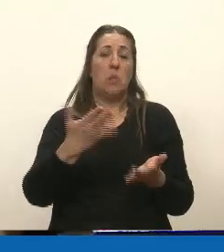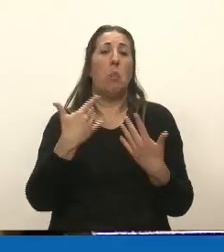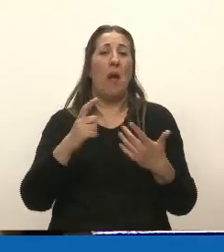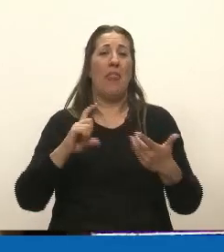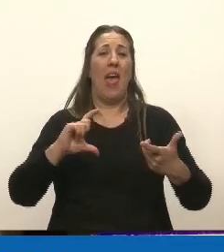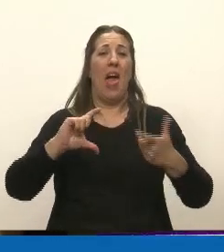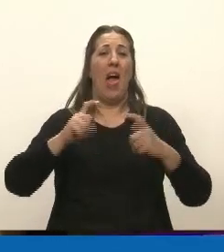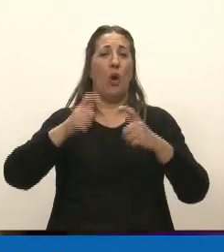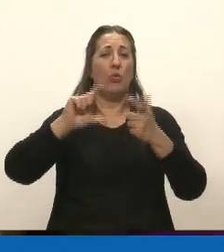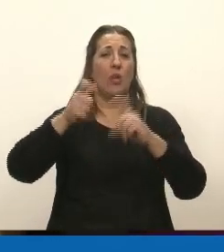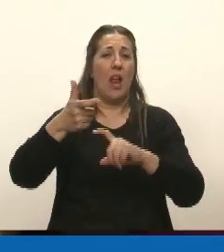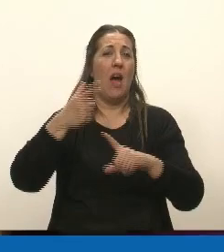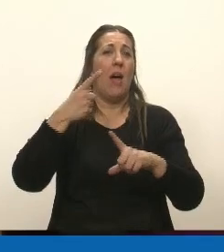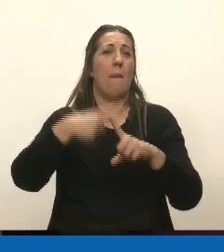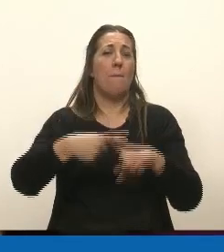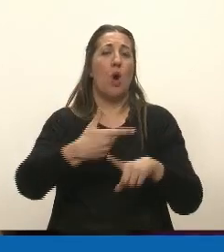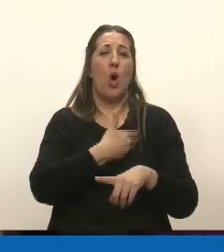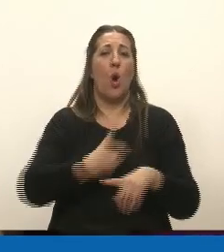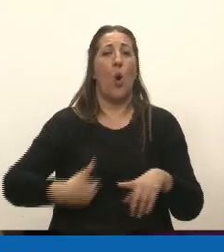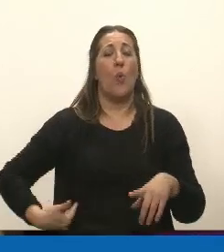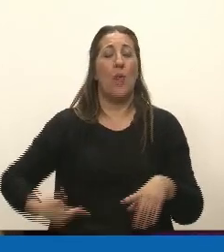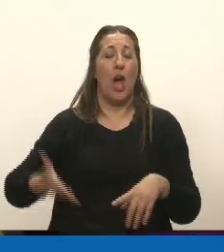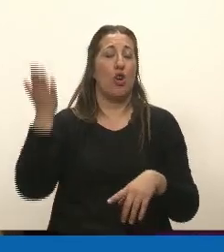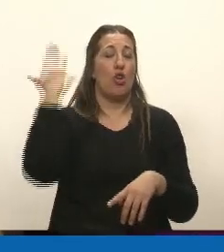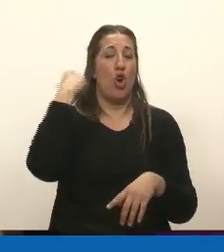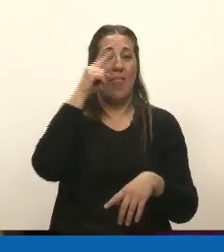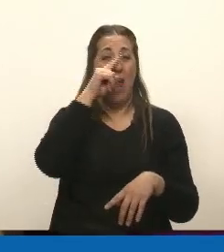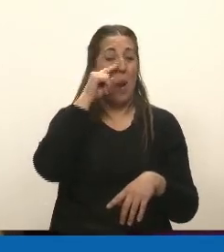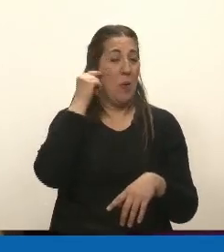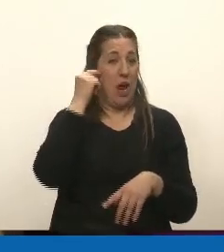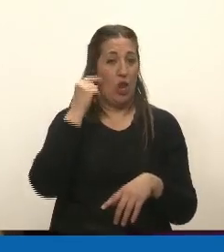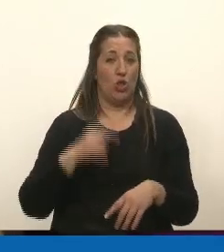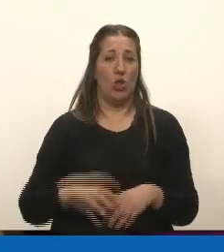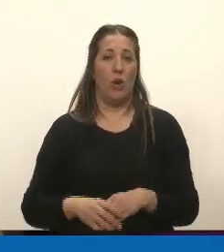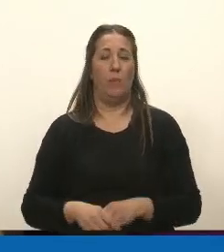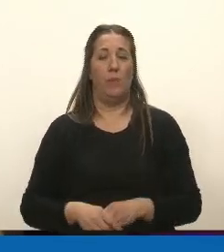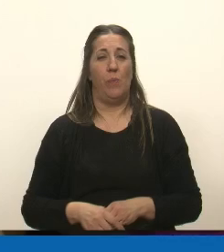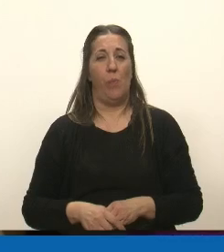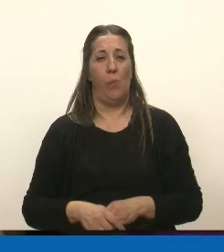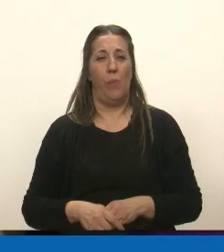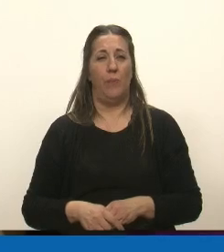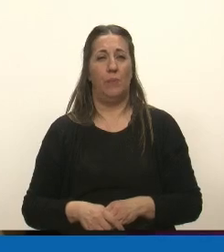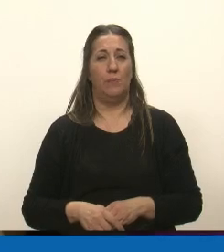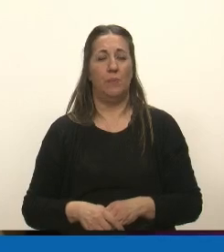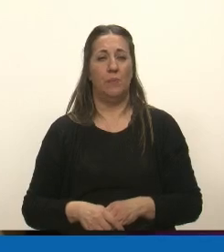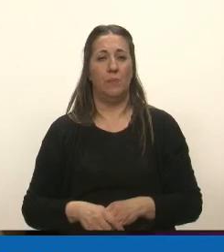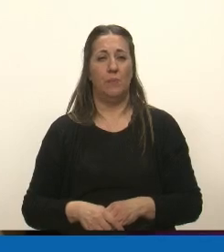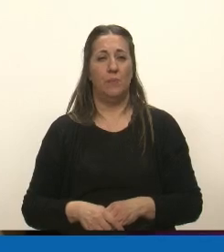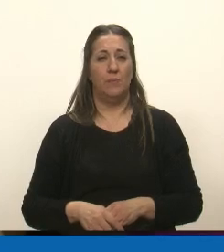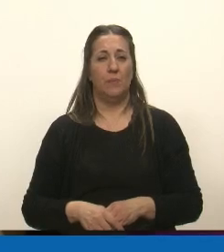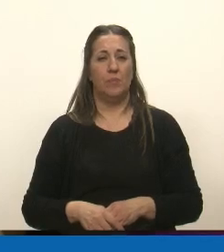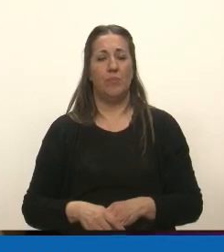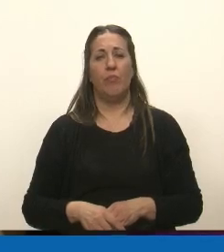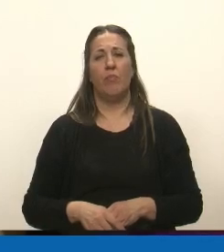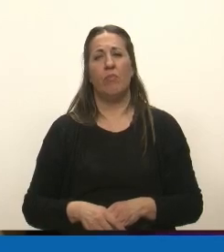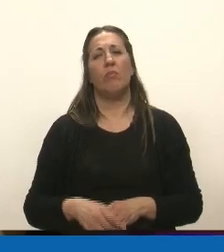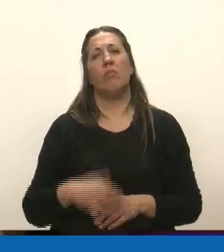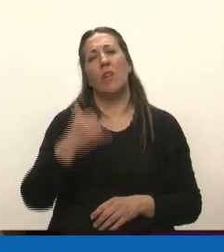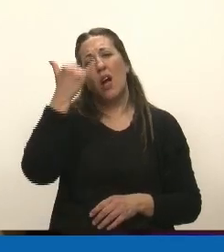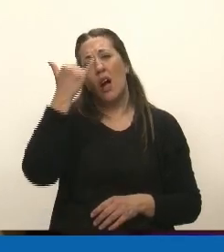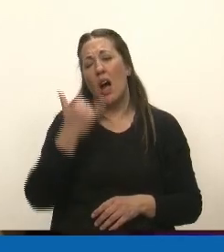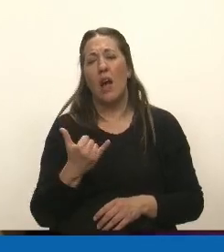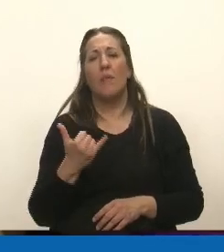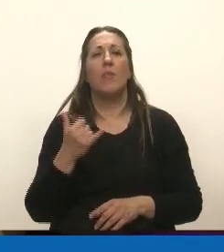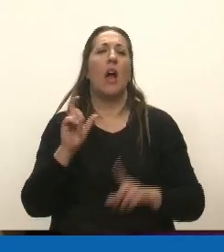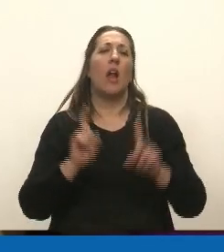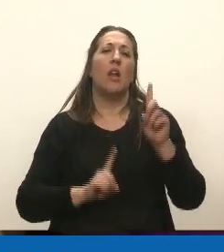del gobierno anterior, del gobierno de Alberto Fernández. Y después se expresan una serie de variables como